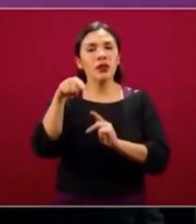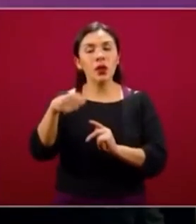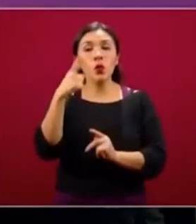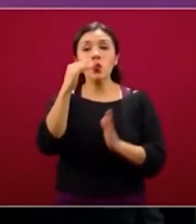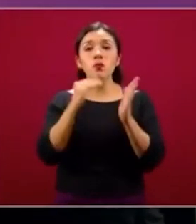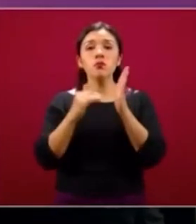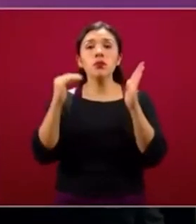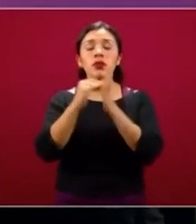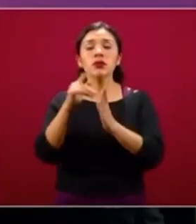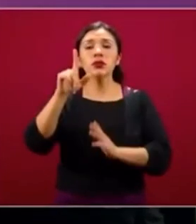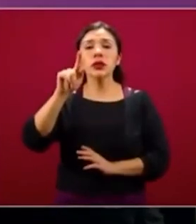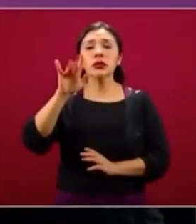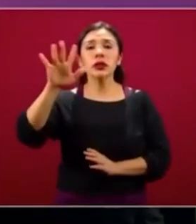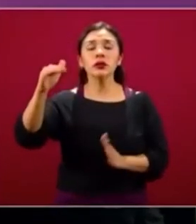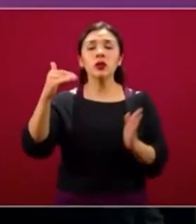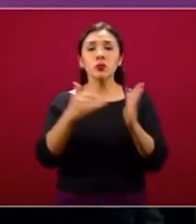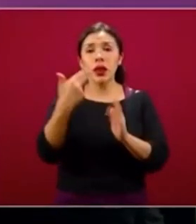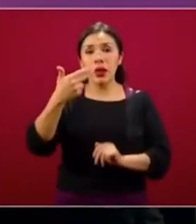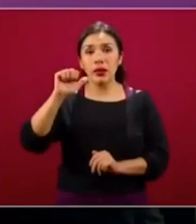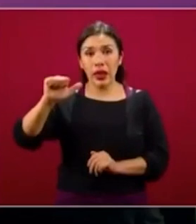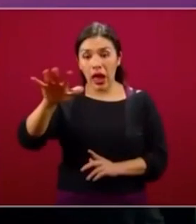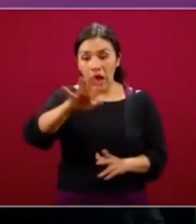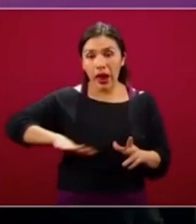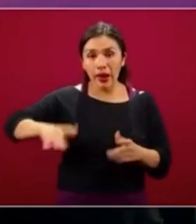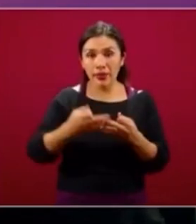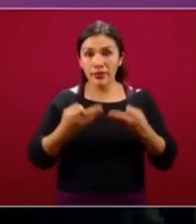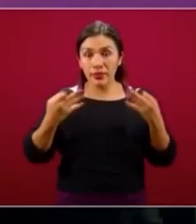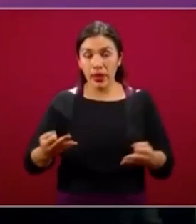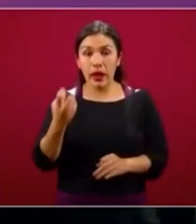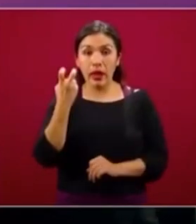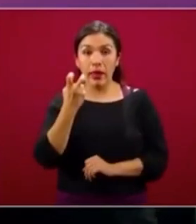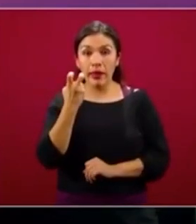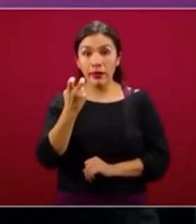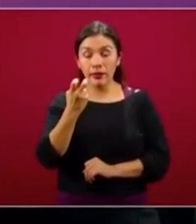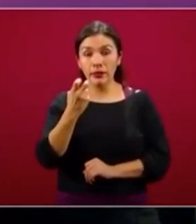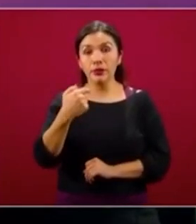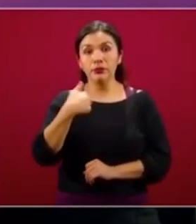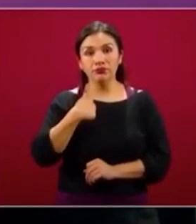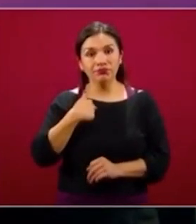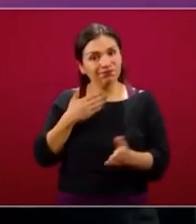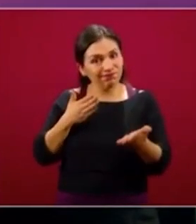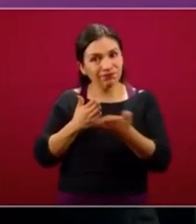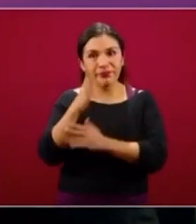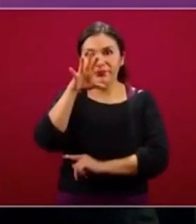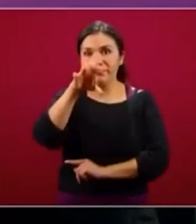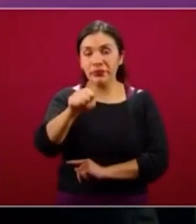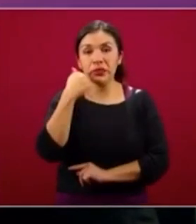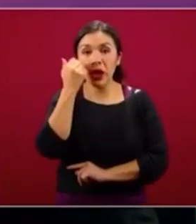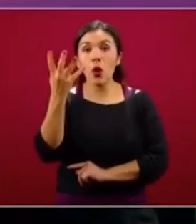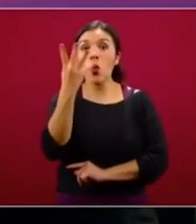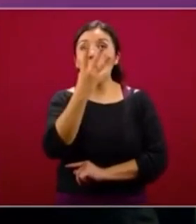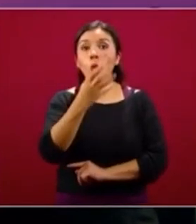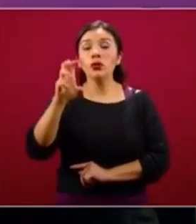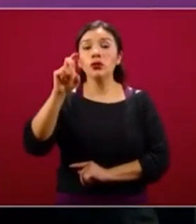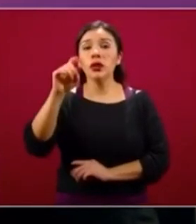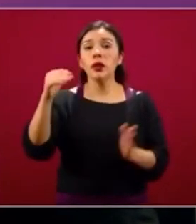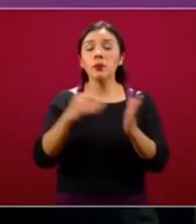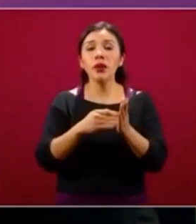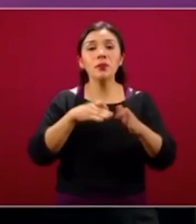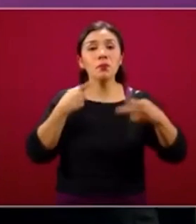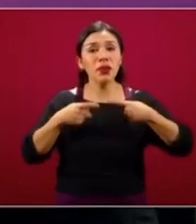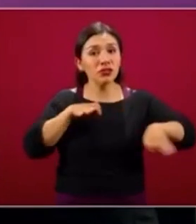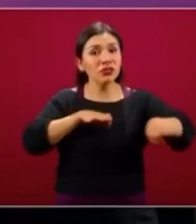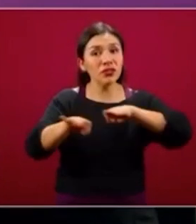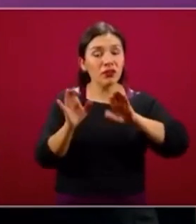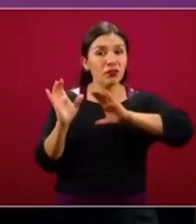millón 75 mil hectáreas, esa es nuestra meta, 430 mil empleos.